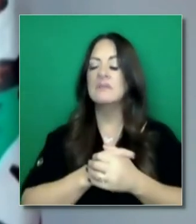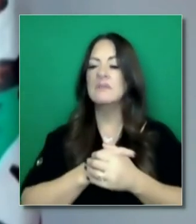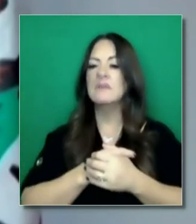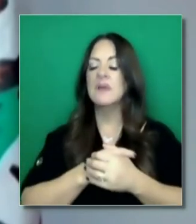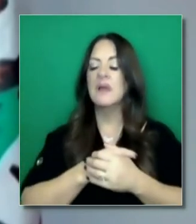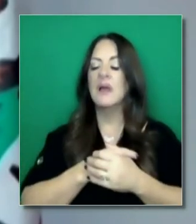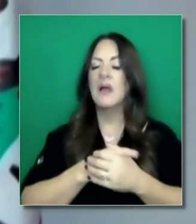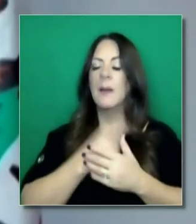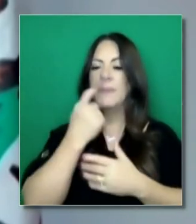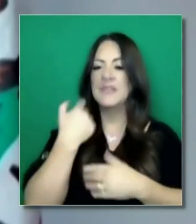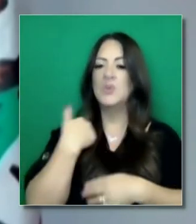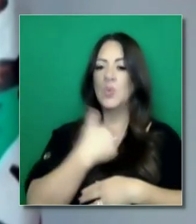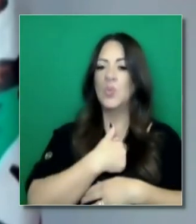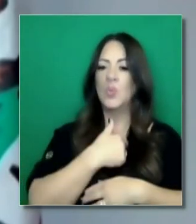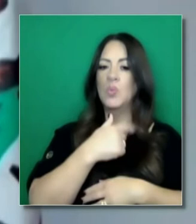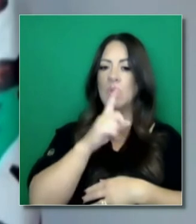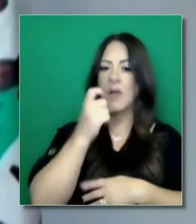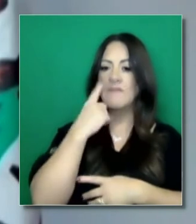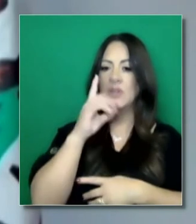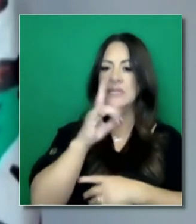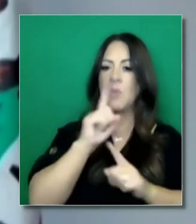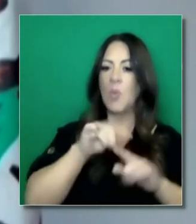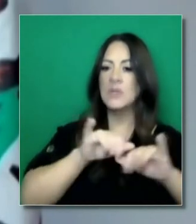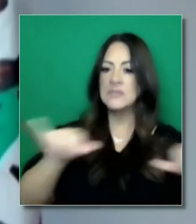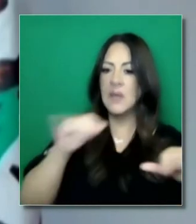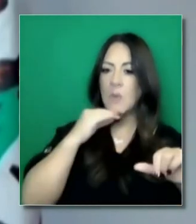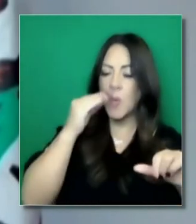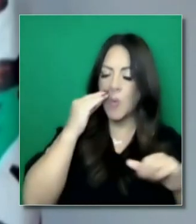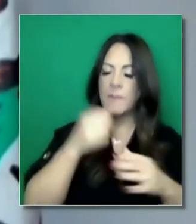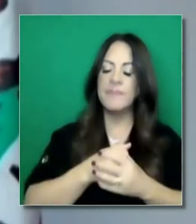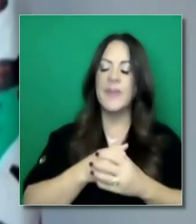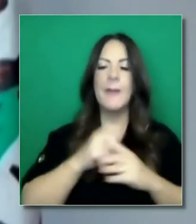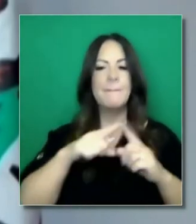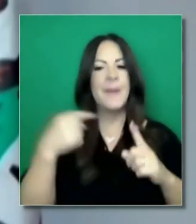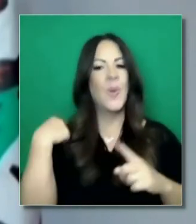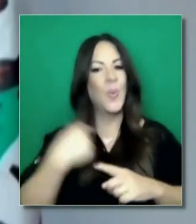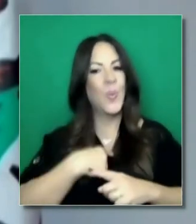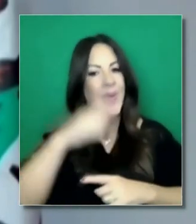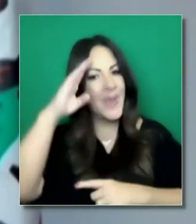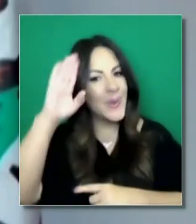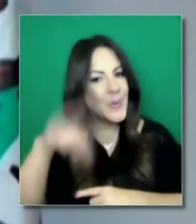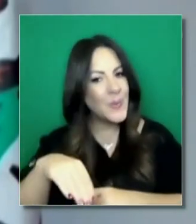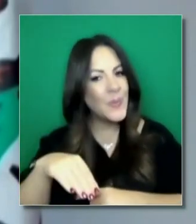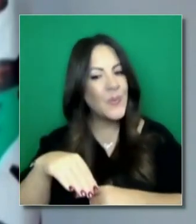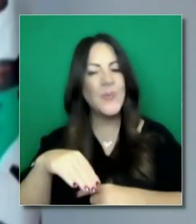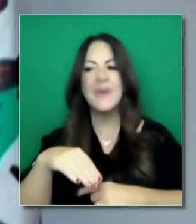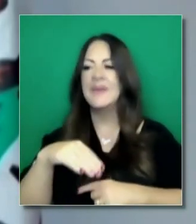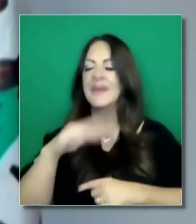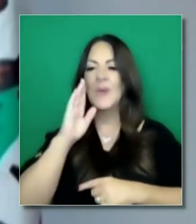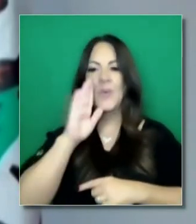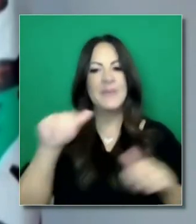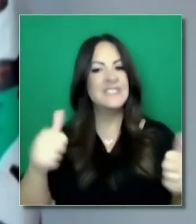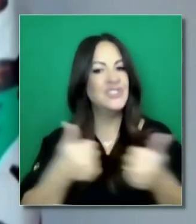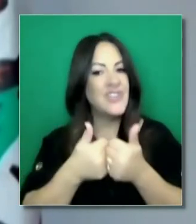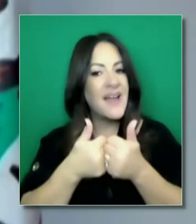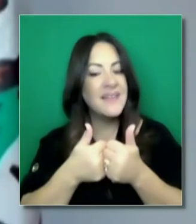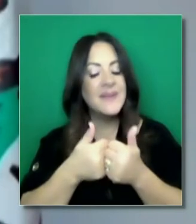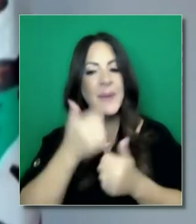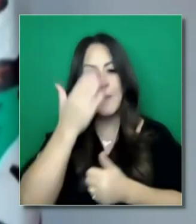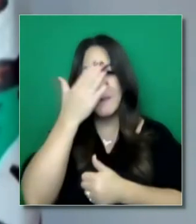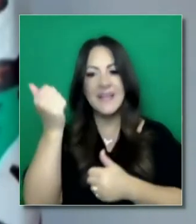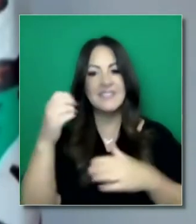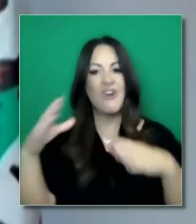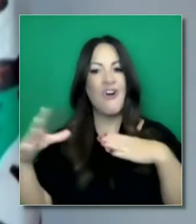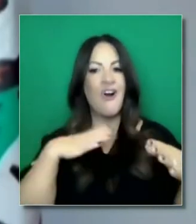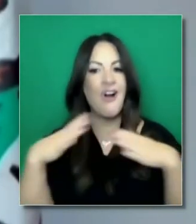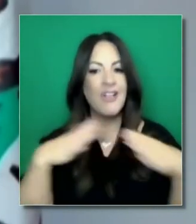pactos de la orden de quedarse en casa a nivel regional, sabíamos siempre que íbamos a entrar en tiempos difíciles por los